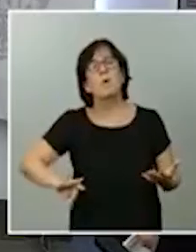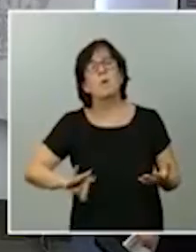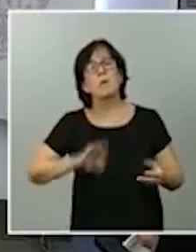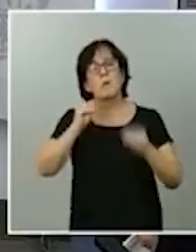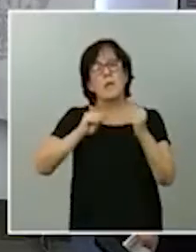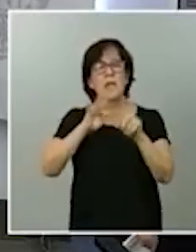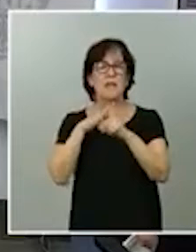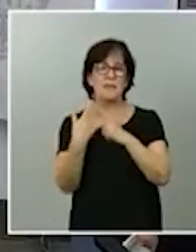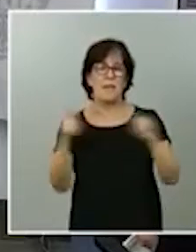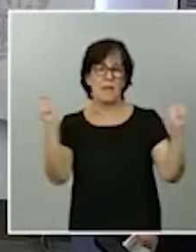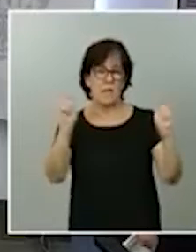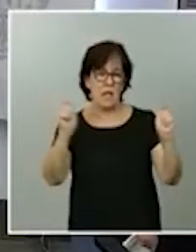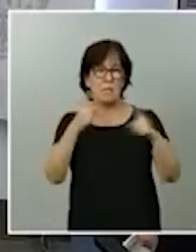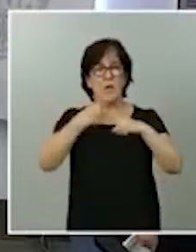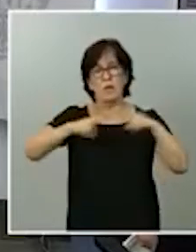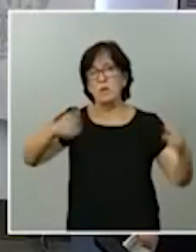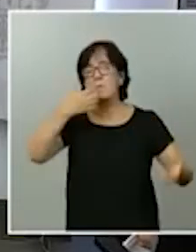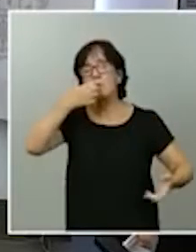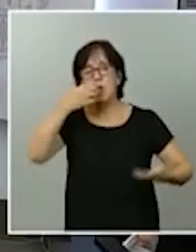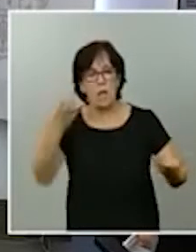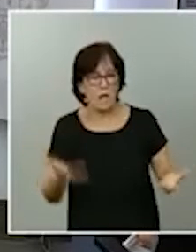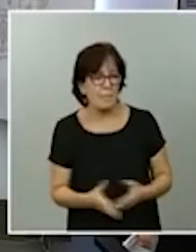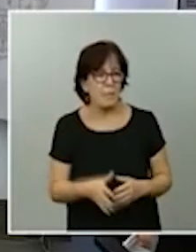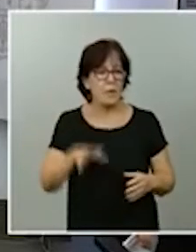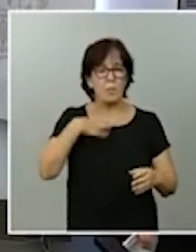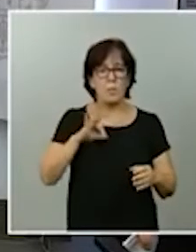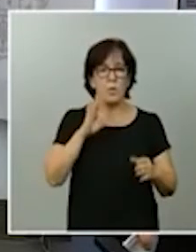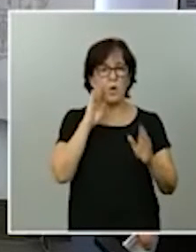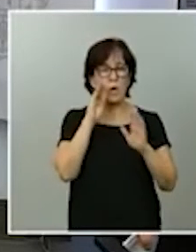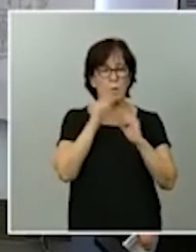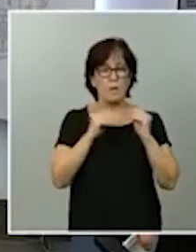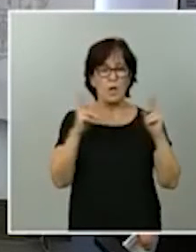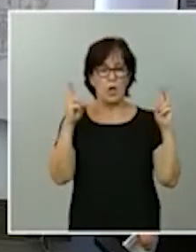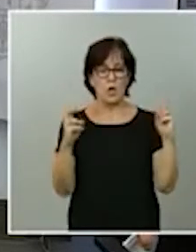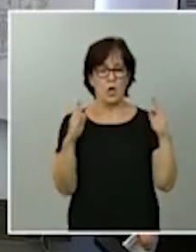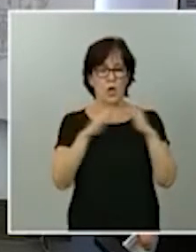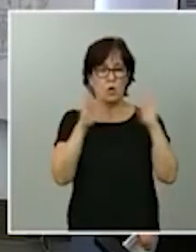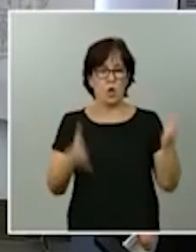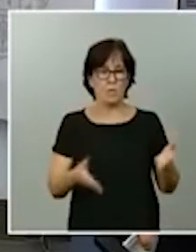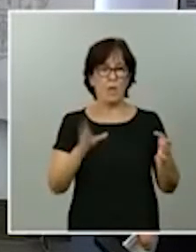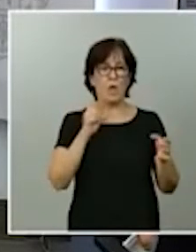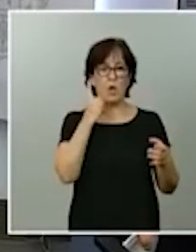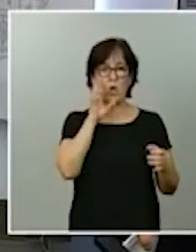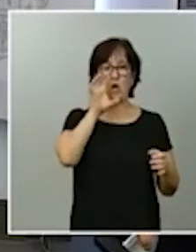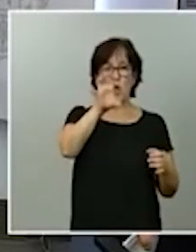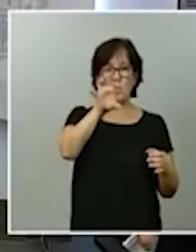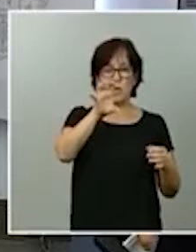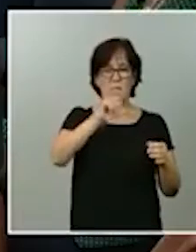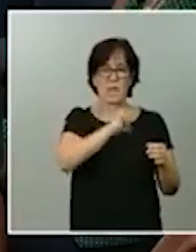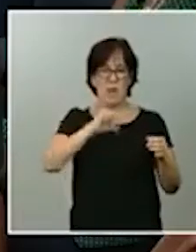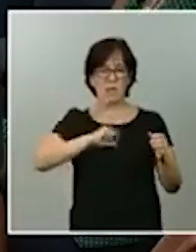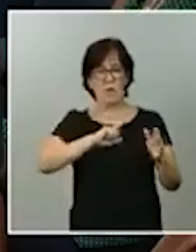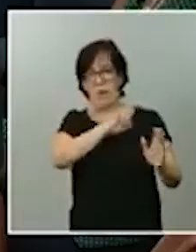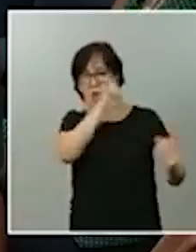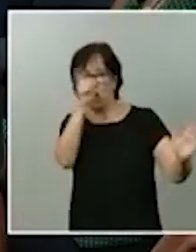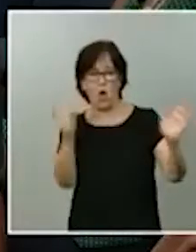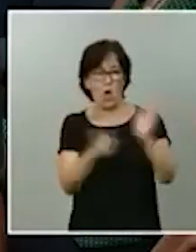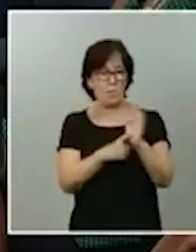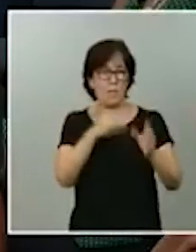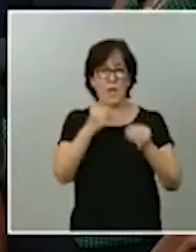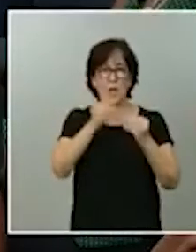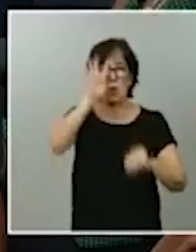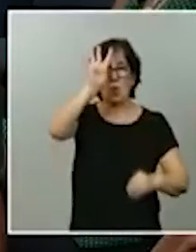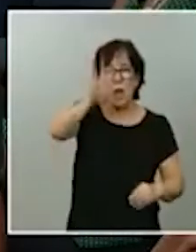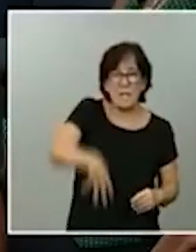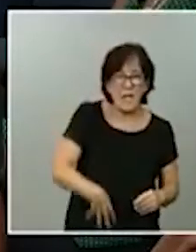distinto. Pues si, por ejemplo, se podría ordenar el confinamiento de una comunidad autónoma entera como en su día se planteó para Cataluña o en cualquier